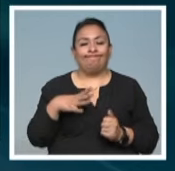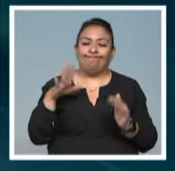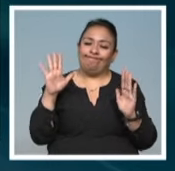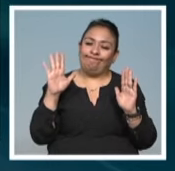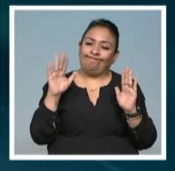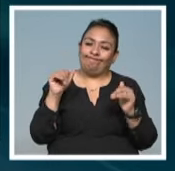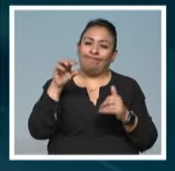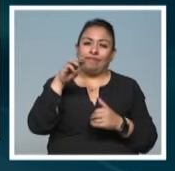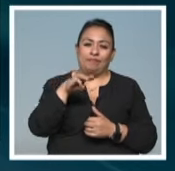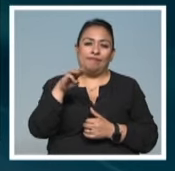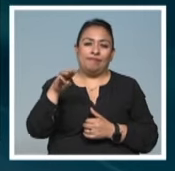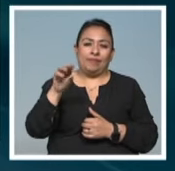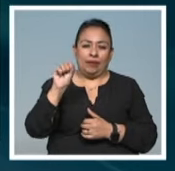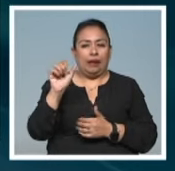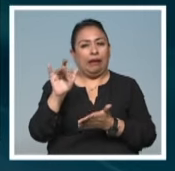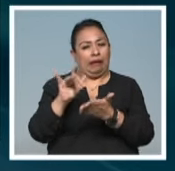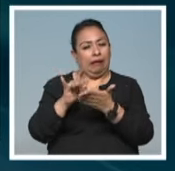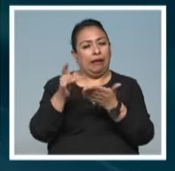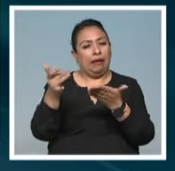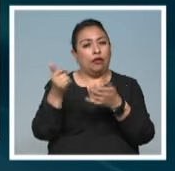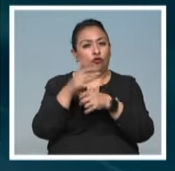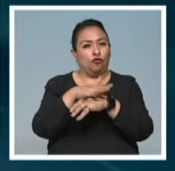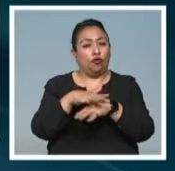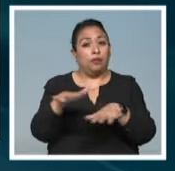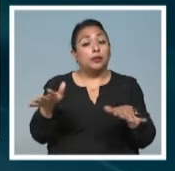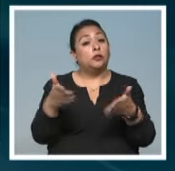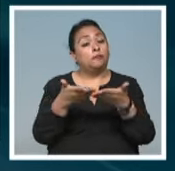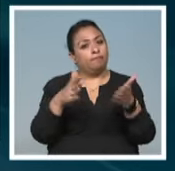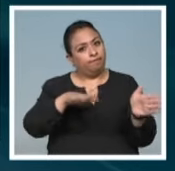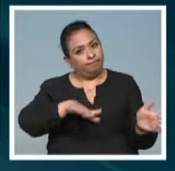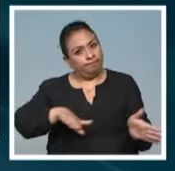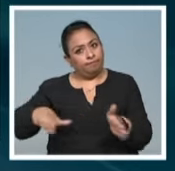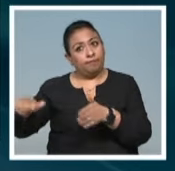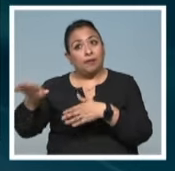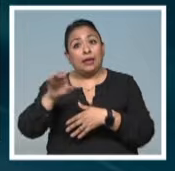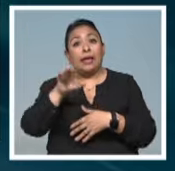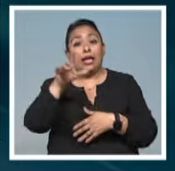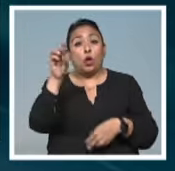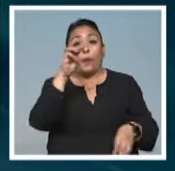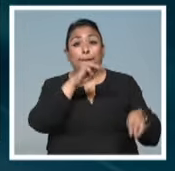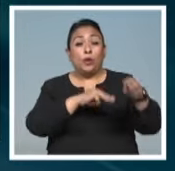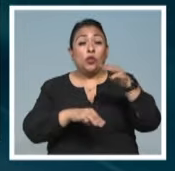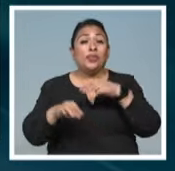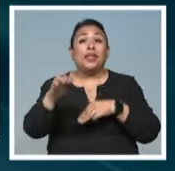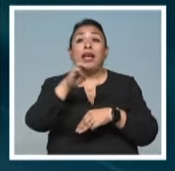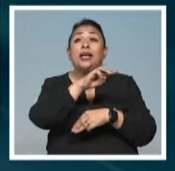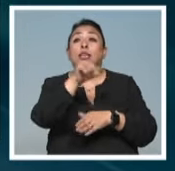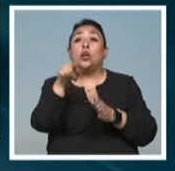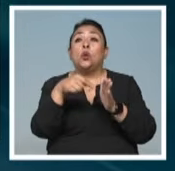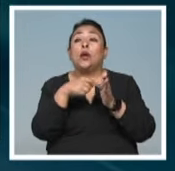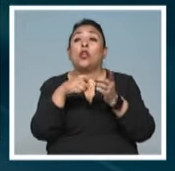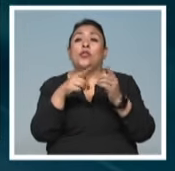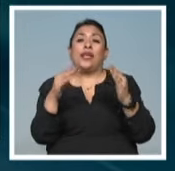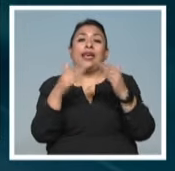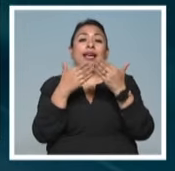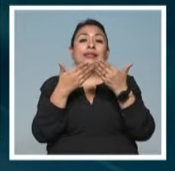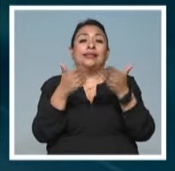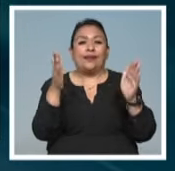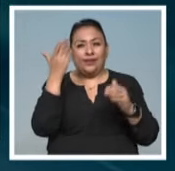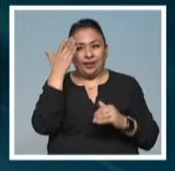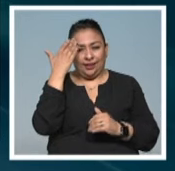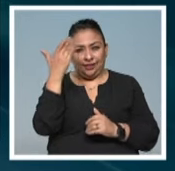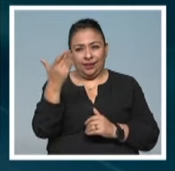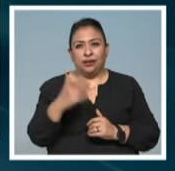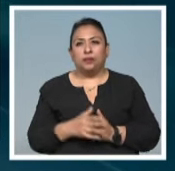Sayonara, Miri. Muchísimas gracias por esta intervención. Y bien, el eco de la montaña resuena e ilumina la casa abierta al tiempo.